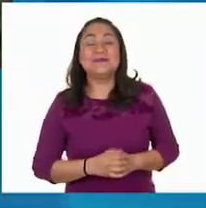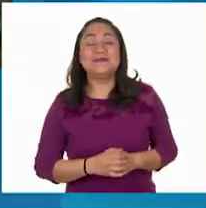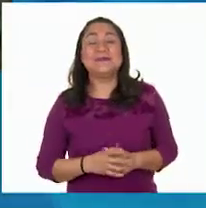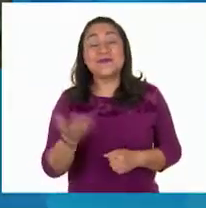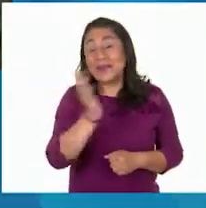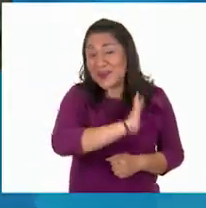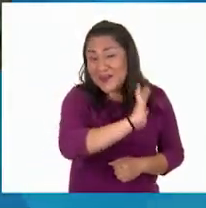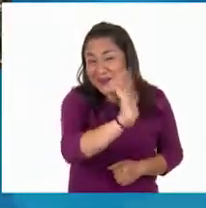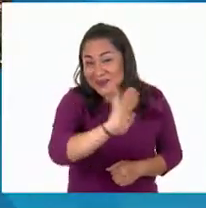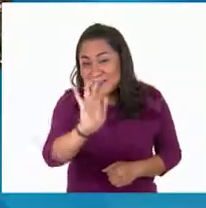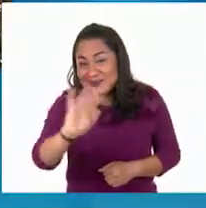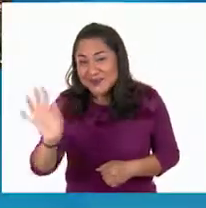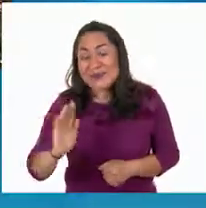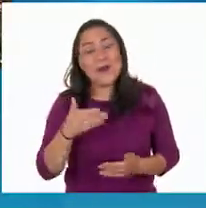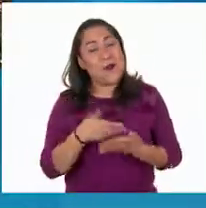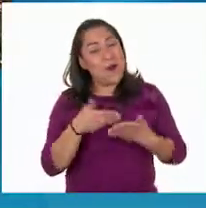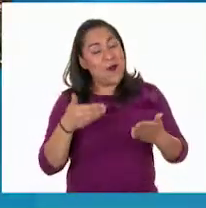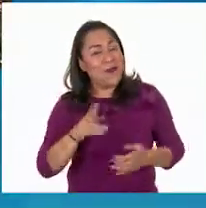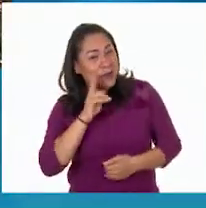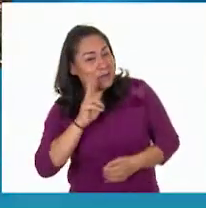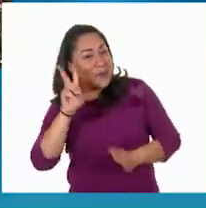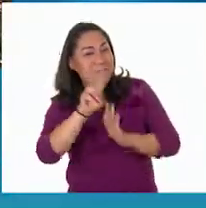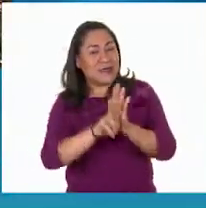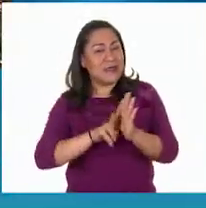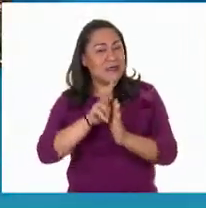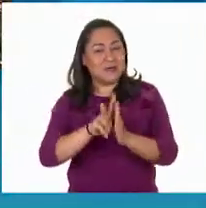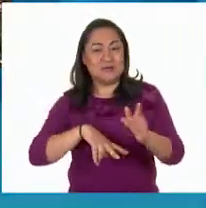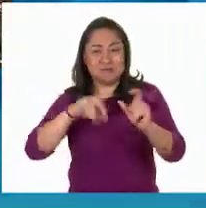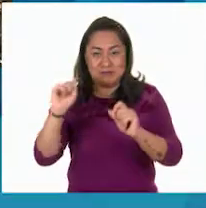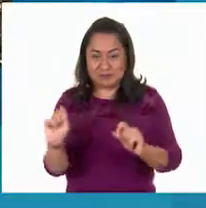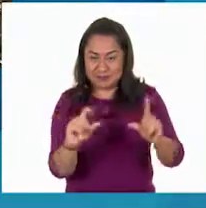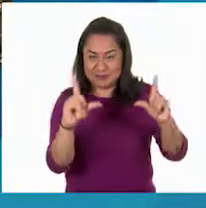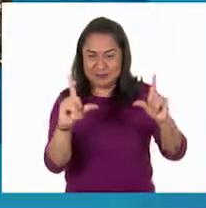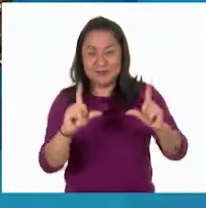¡Hola! Vamos a ver el siguiente video.